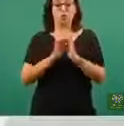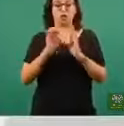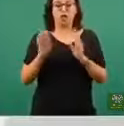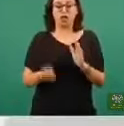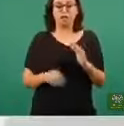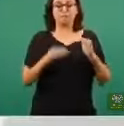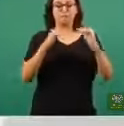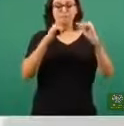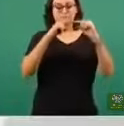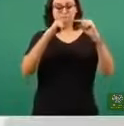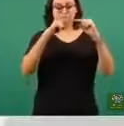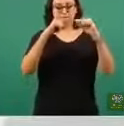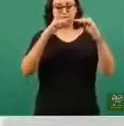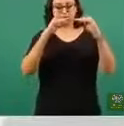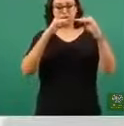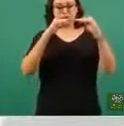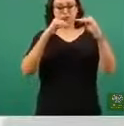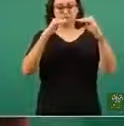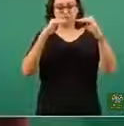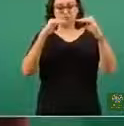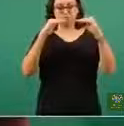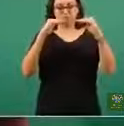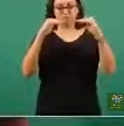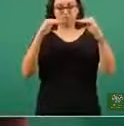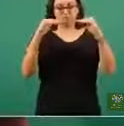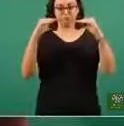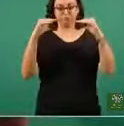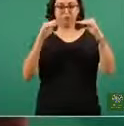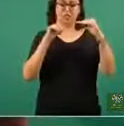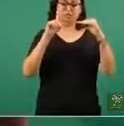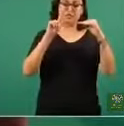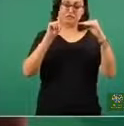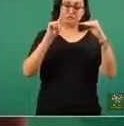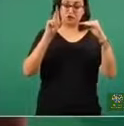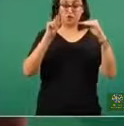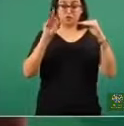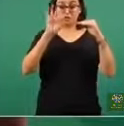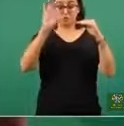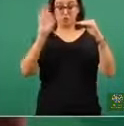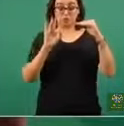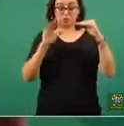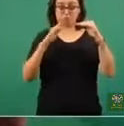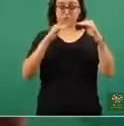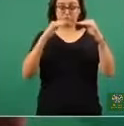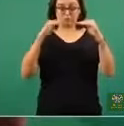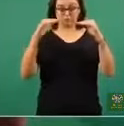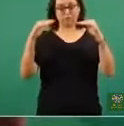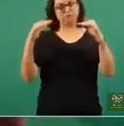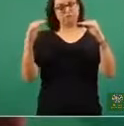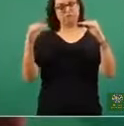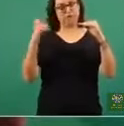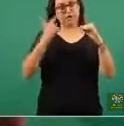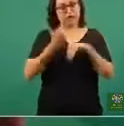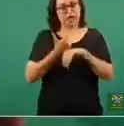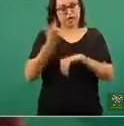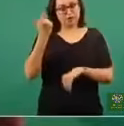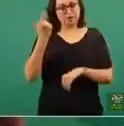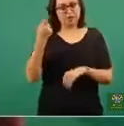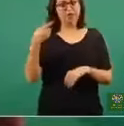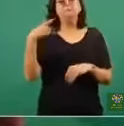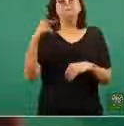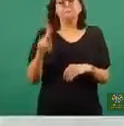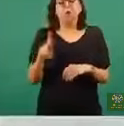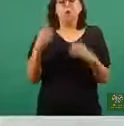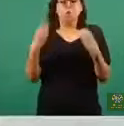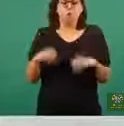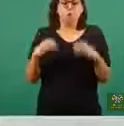comportamiento ondulante con una ocupación del 70 o 80 por ciento a un comportamiento ondulante con